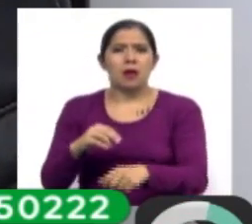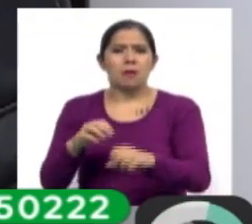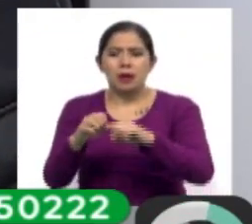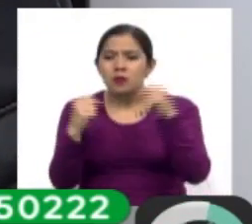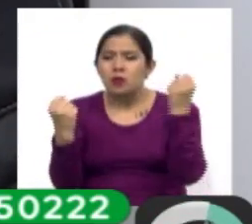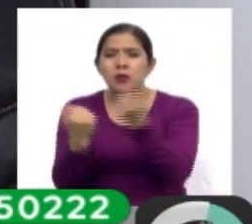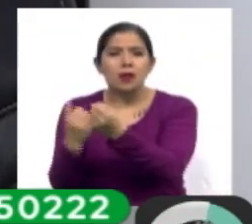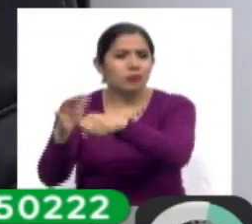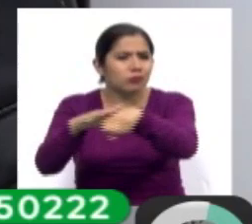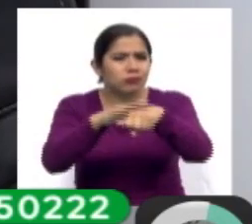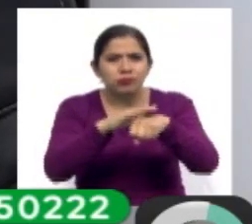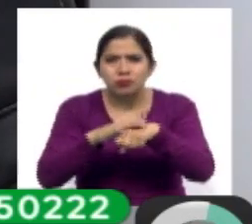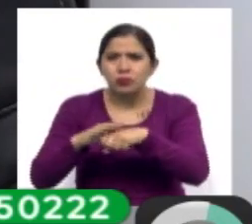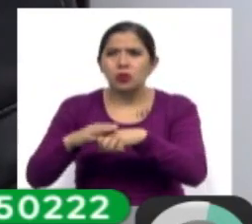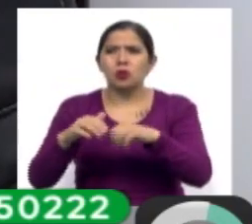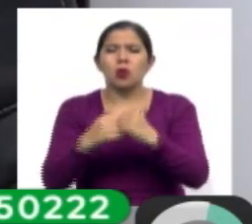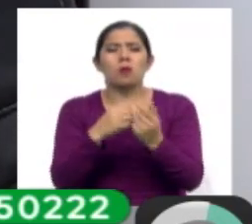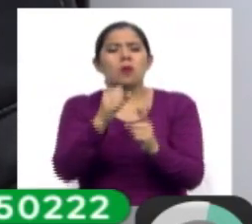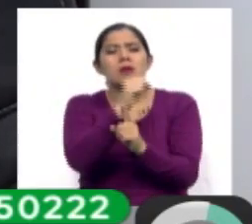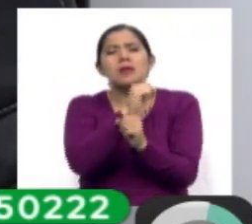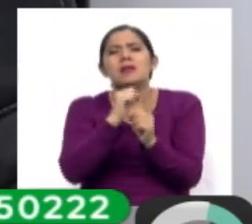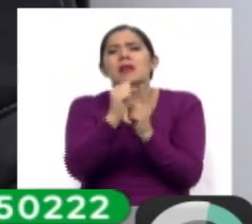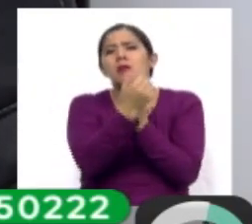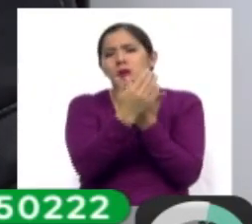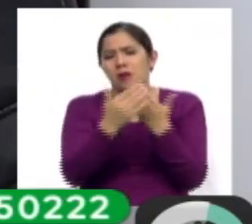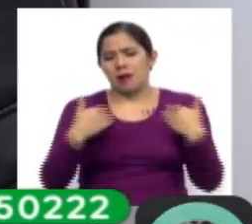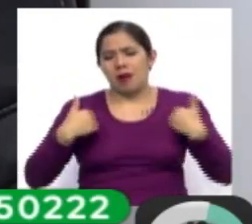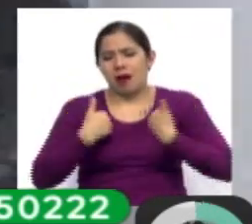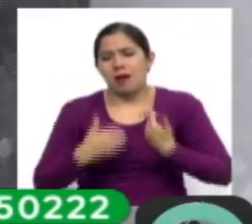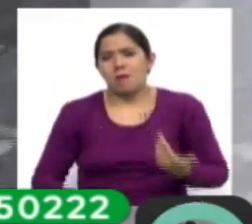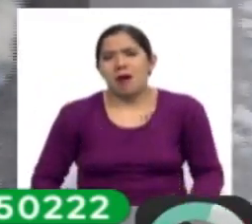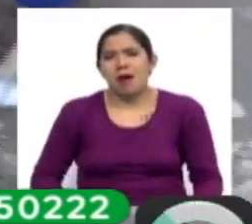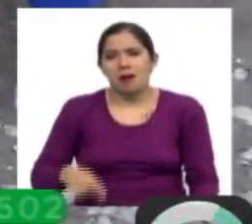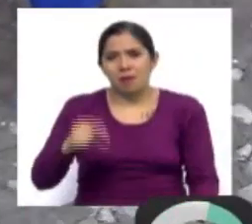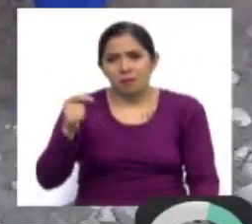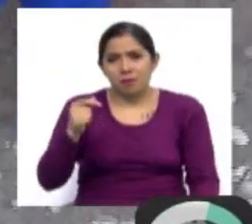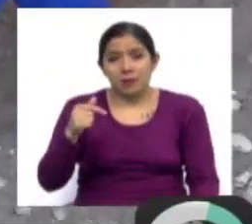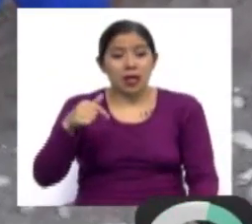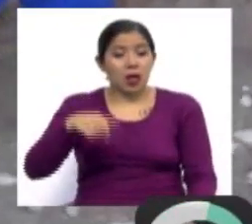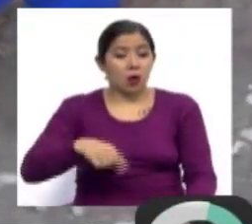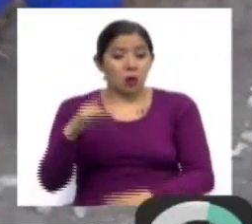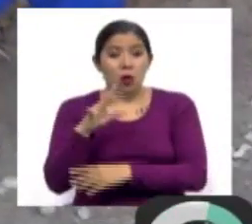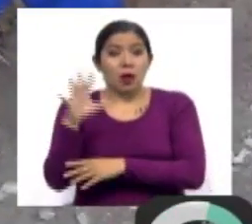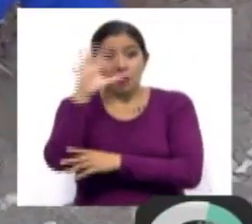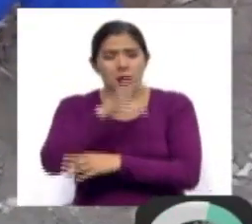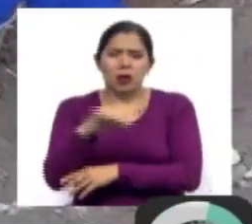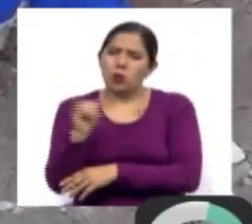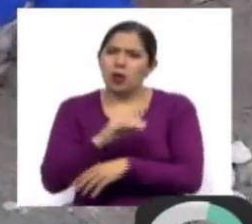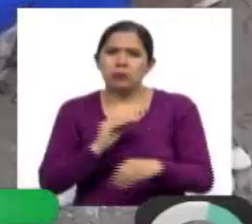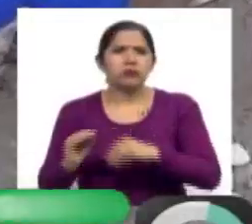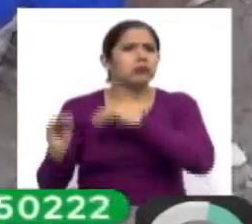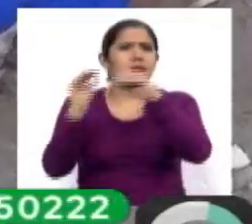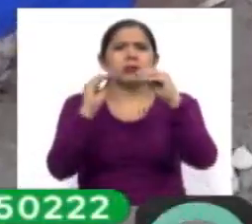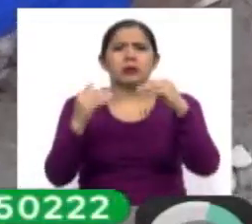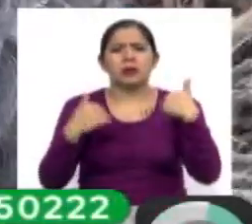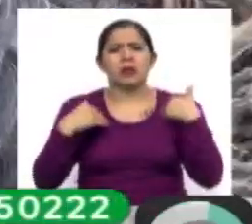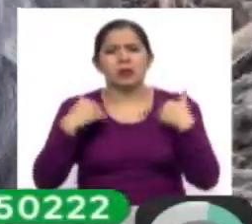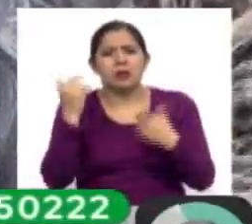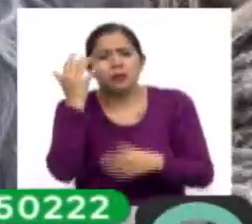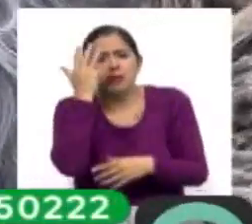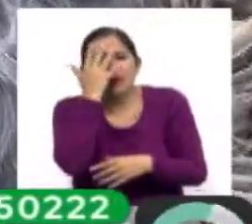sociedad sobre la situación de los canes. Y en varias ciudades de Bolivia, entonces hemos tenido escenas muy lindas,